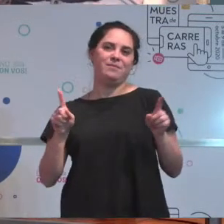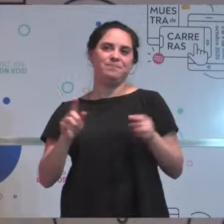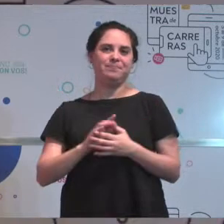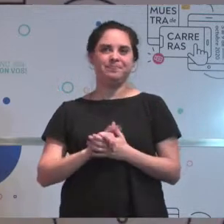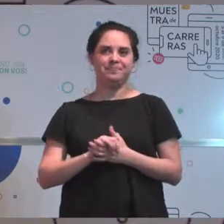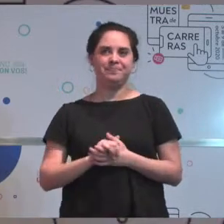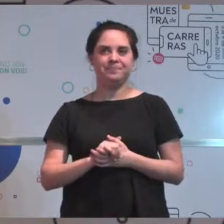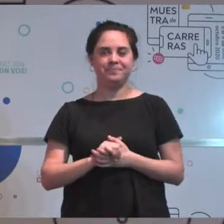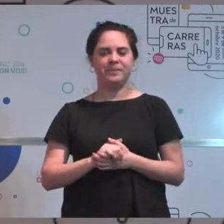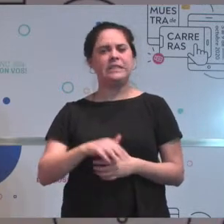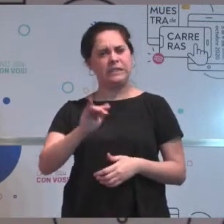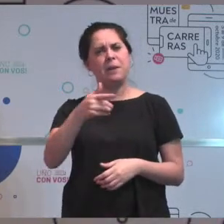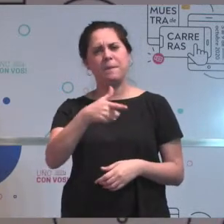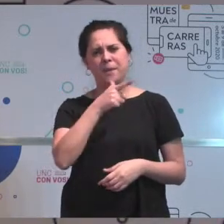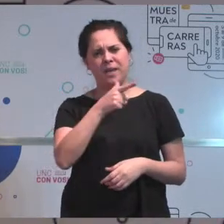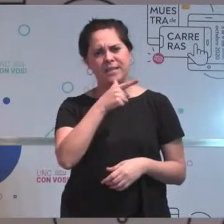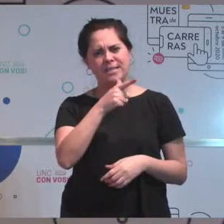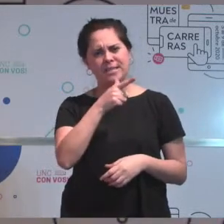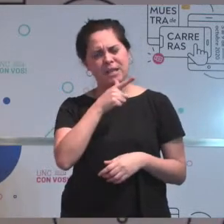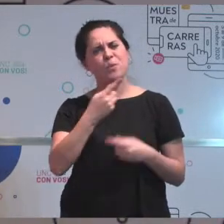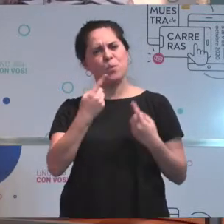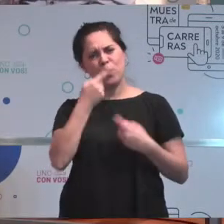Sí, eso me parece muy interesante.